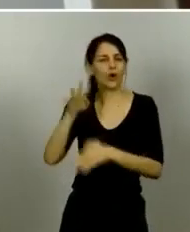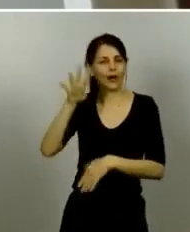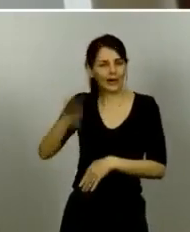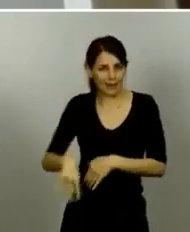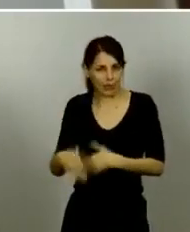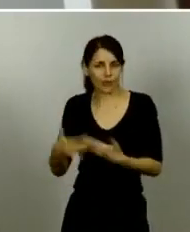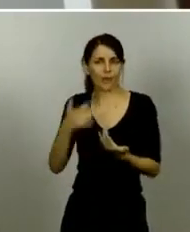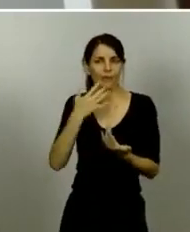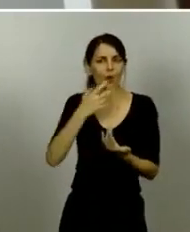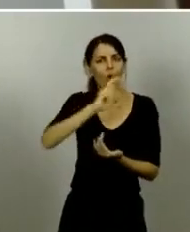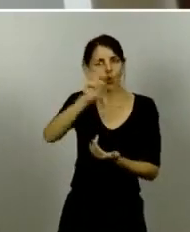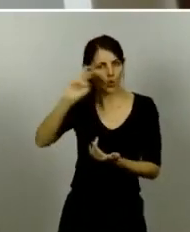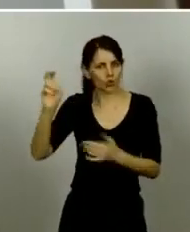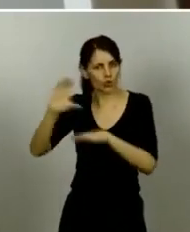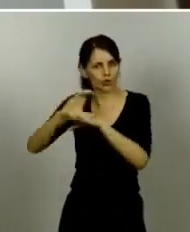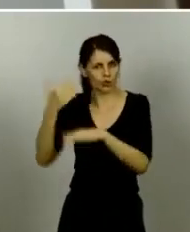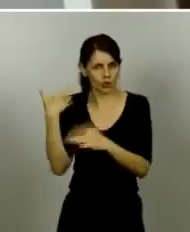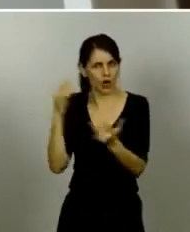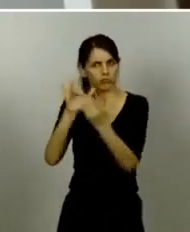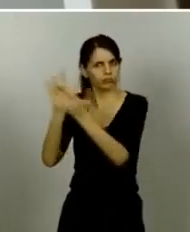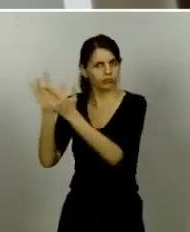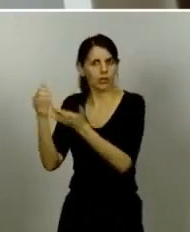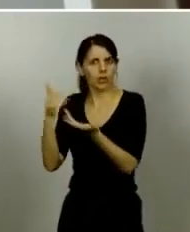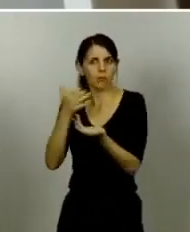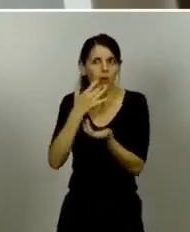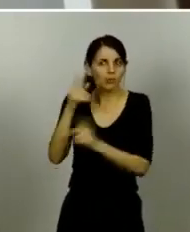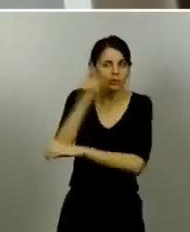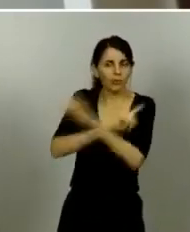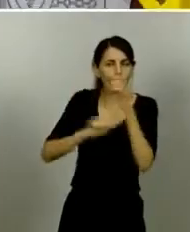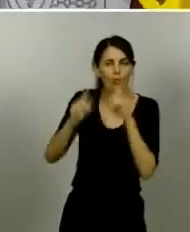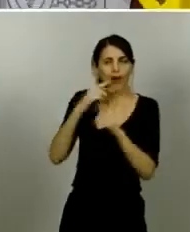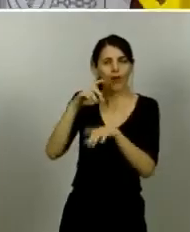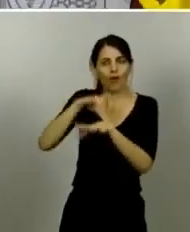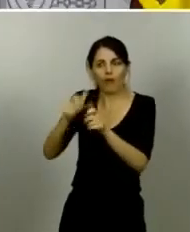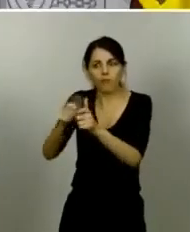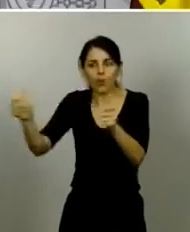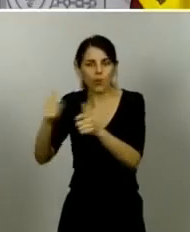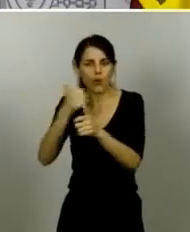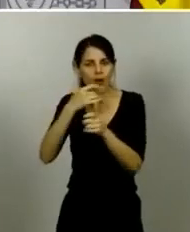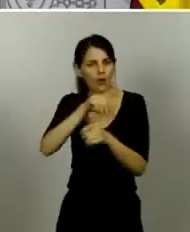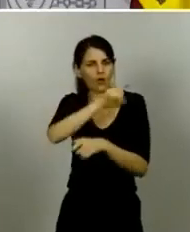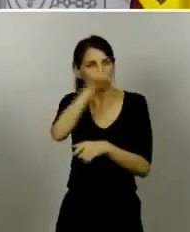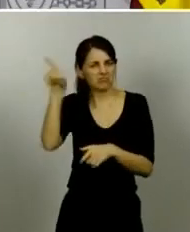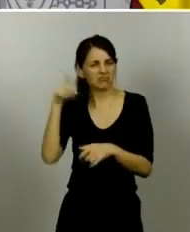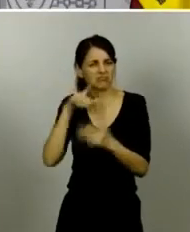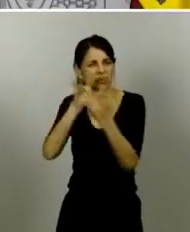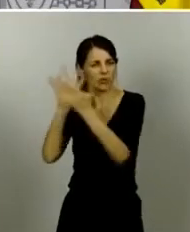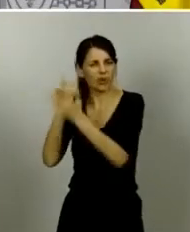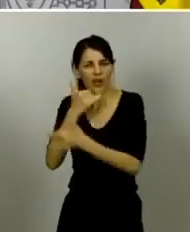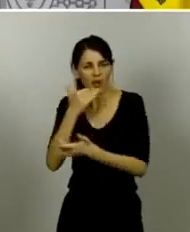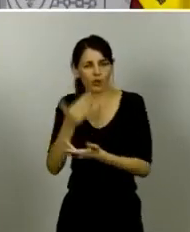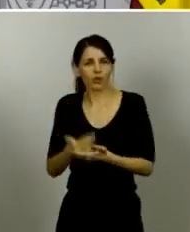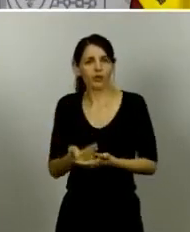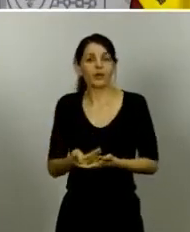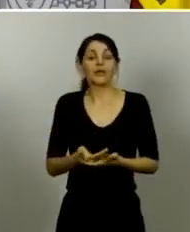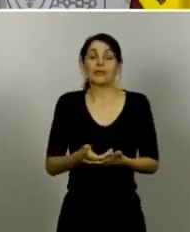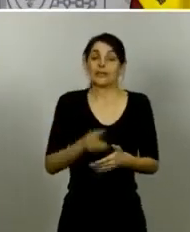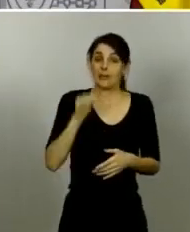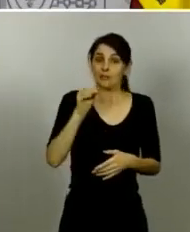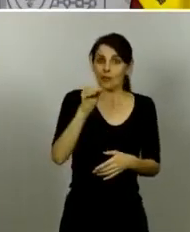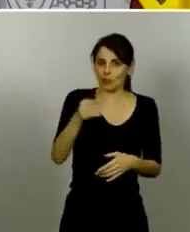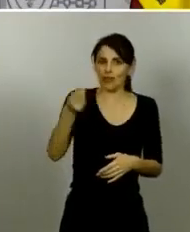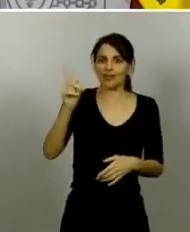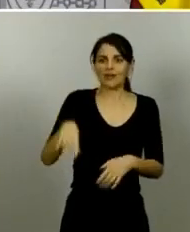brote con algún otro consejero en este sentido le quería preguntar cuántos rebrotes hay ahora mismo en España que estén bajo el punto de